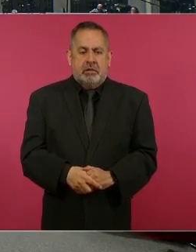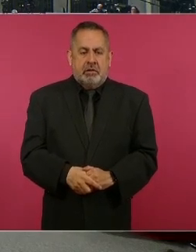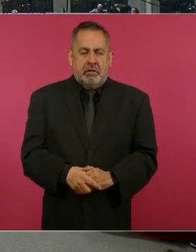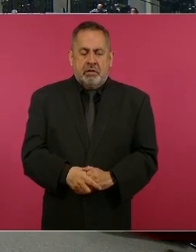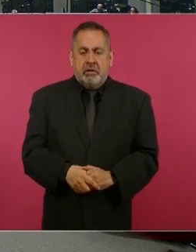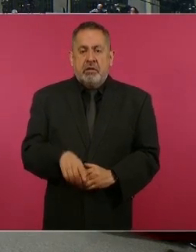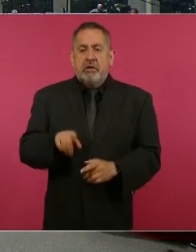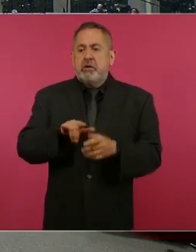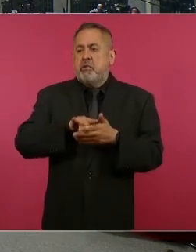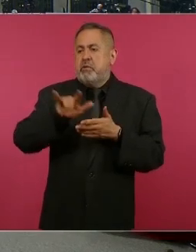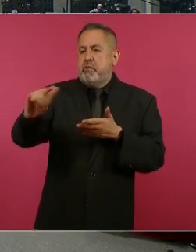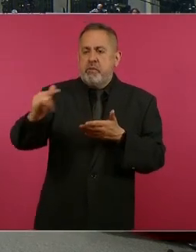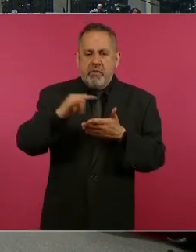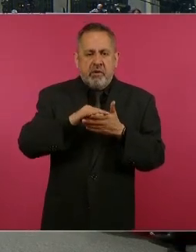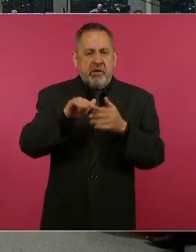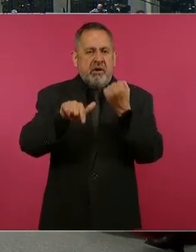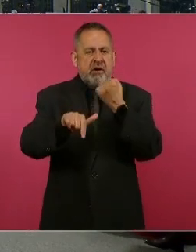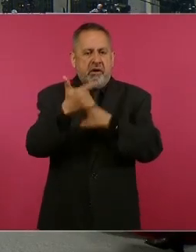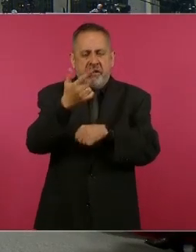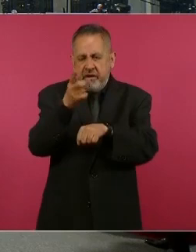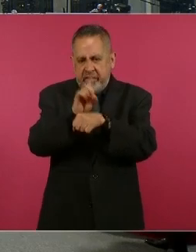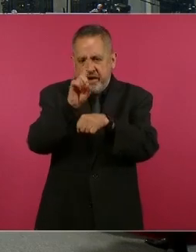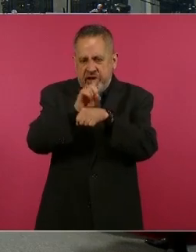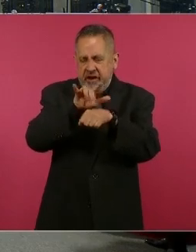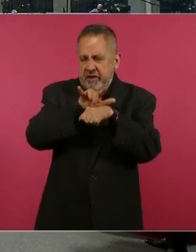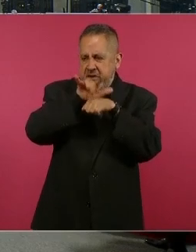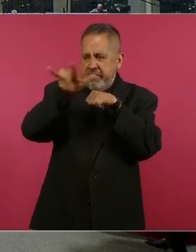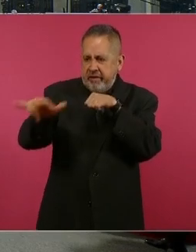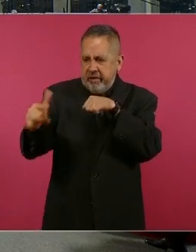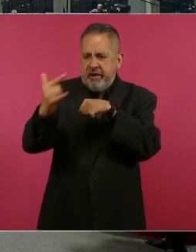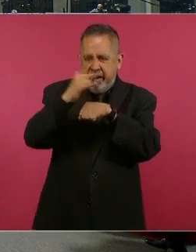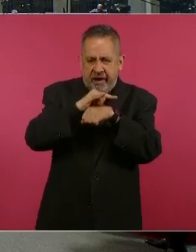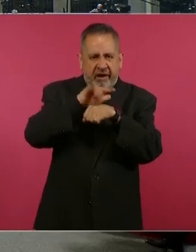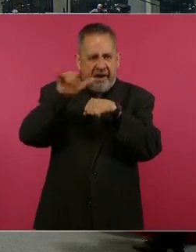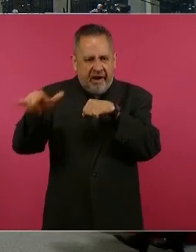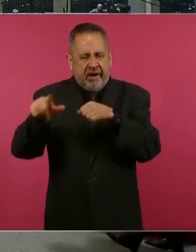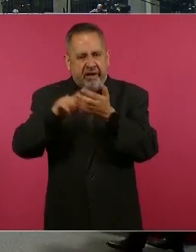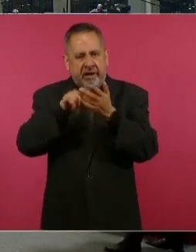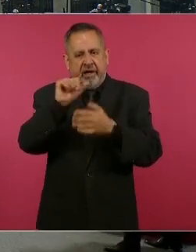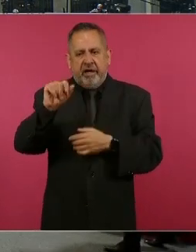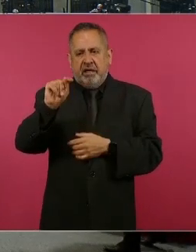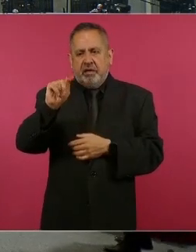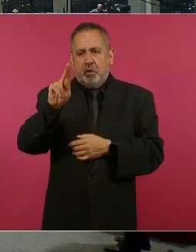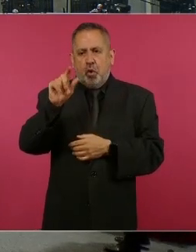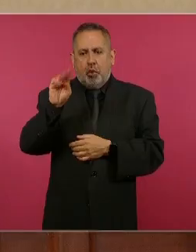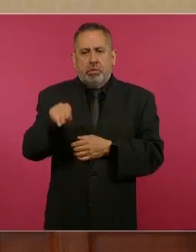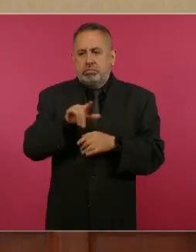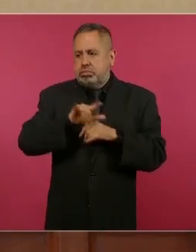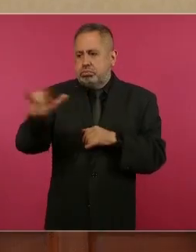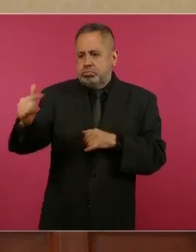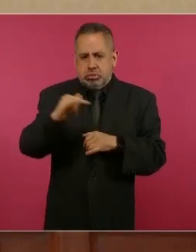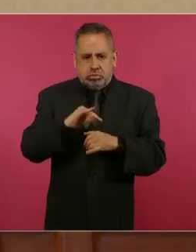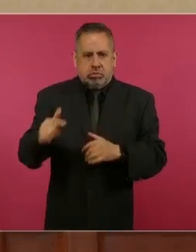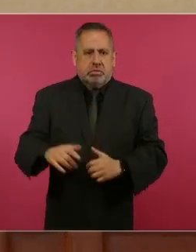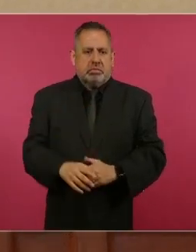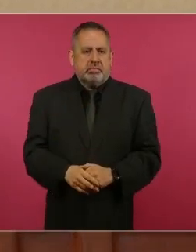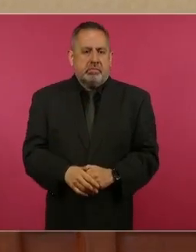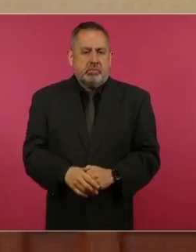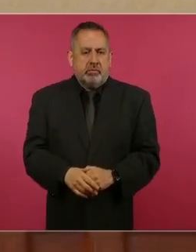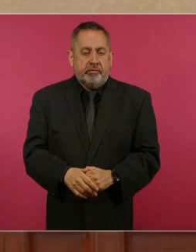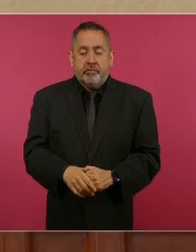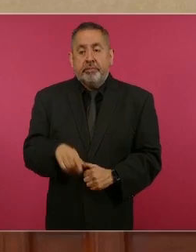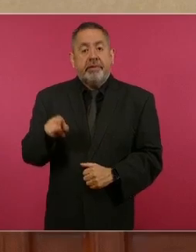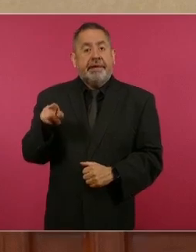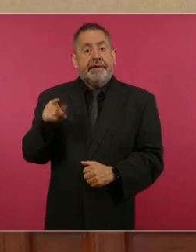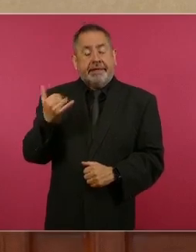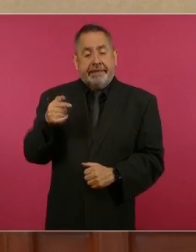12 vuelos diarios ya del aeropuerto de Tulum. 60 vuelos internacionales a la semana. 60